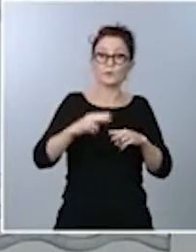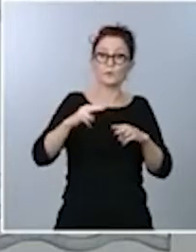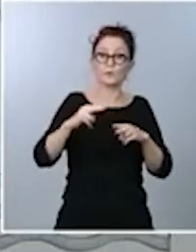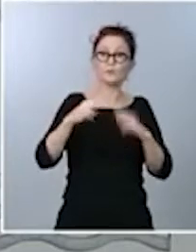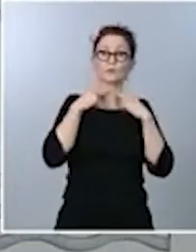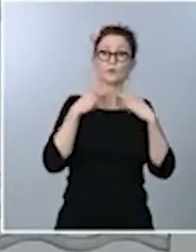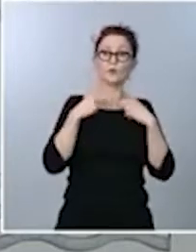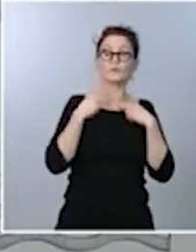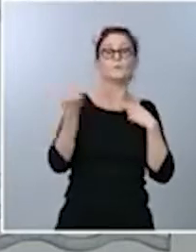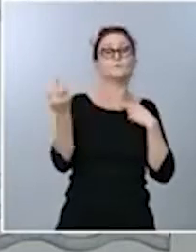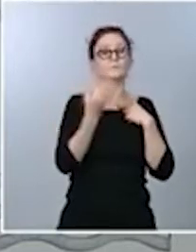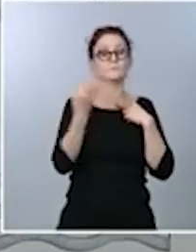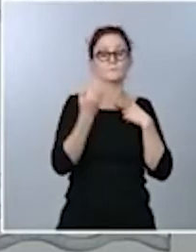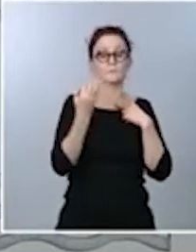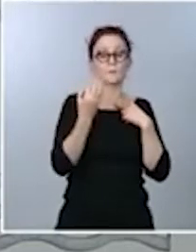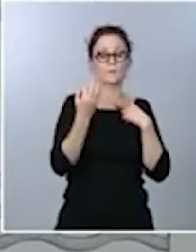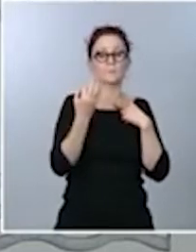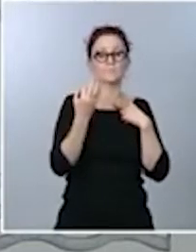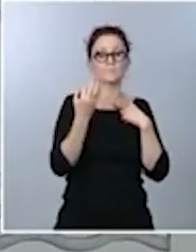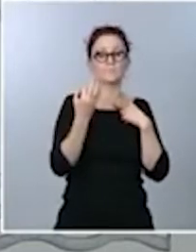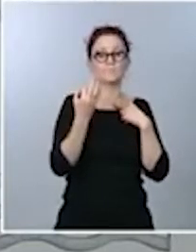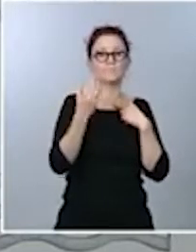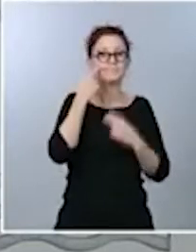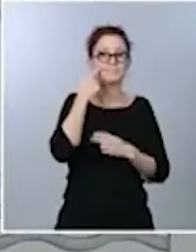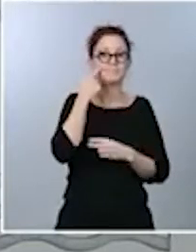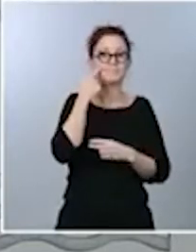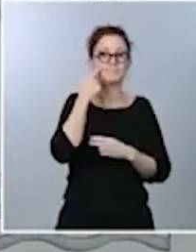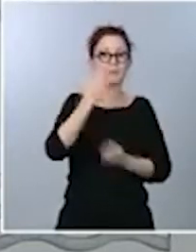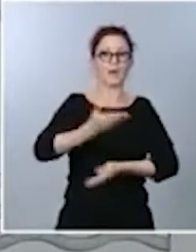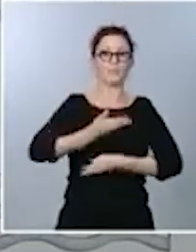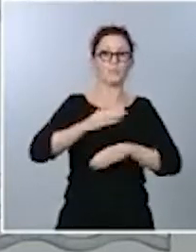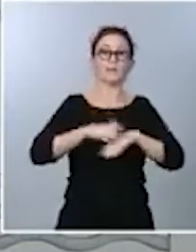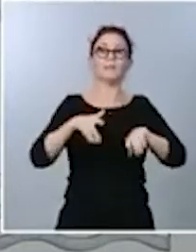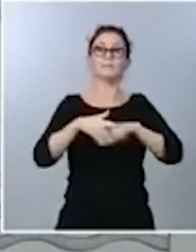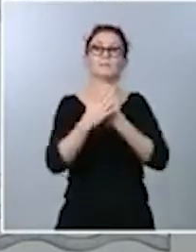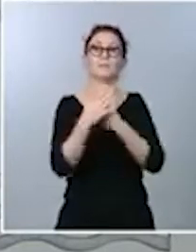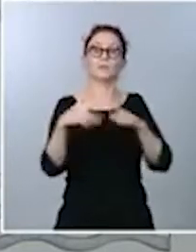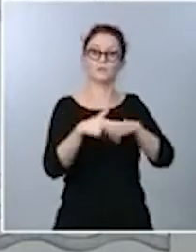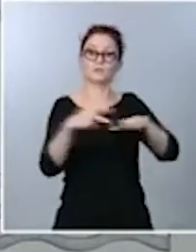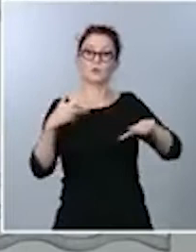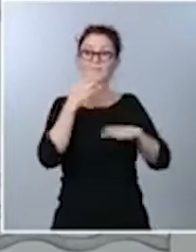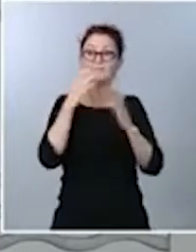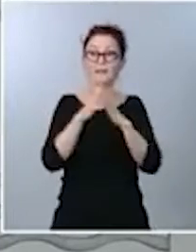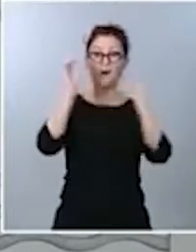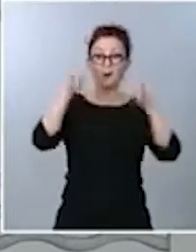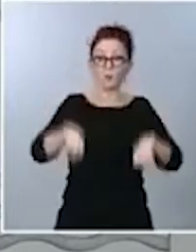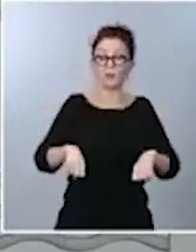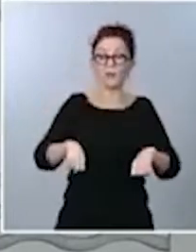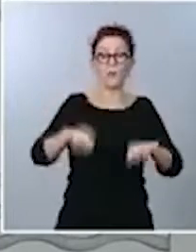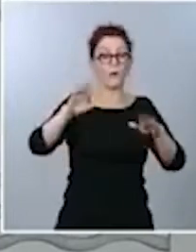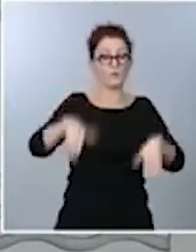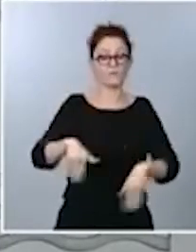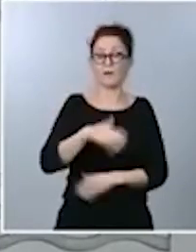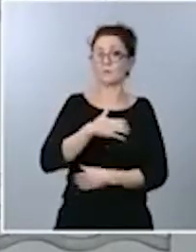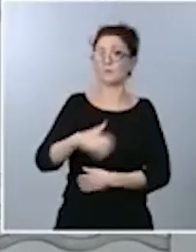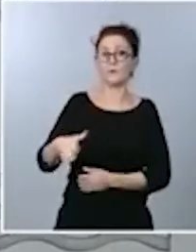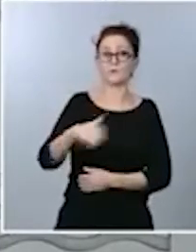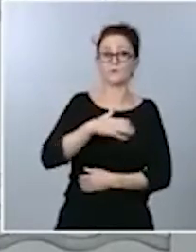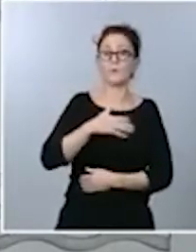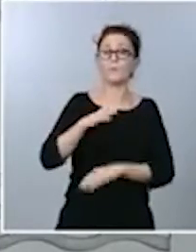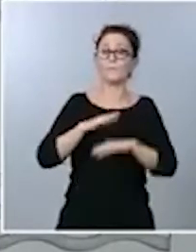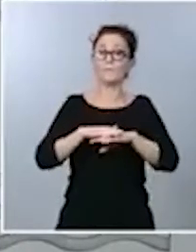la obligación de conducirnos a una situación de desbloqueo, si ese acuerdo no se logra, para que no se perjudiquen